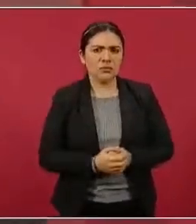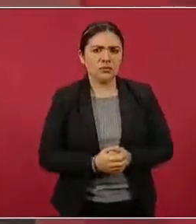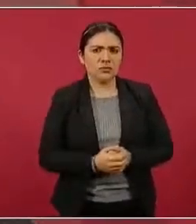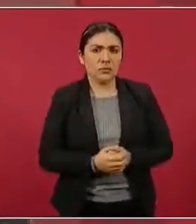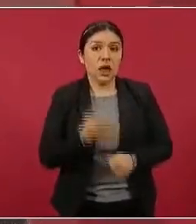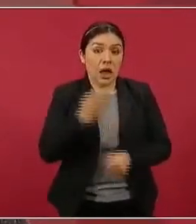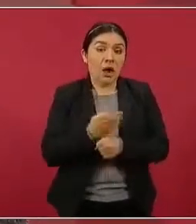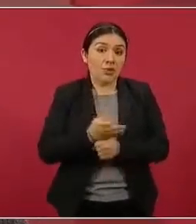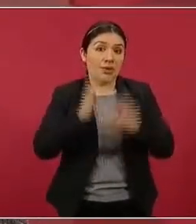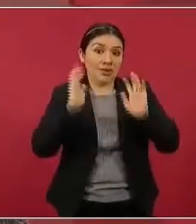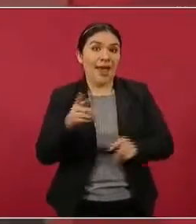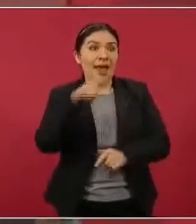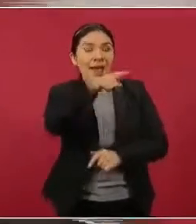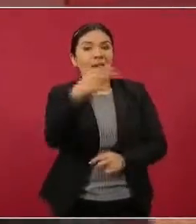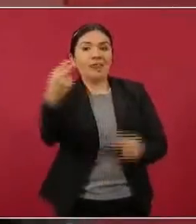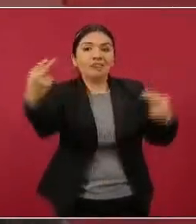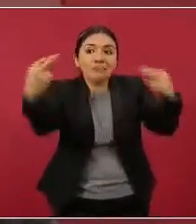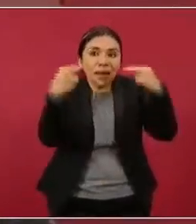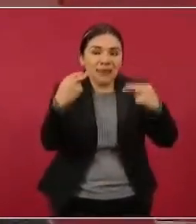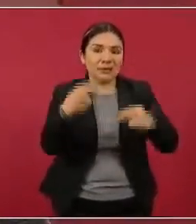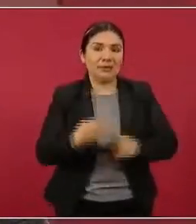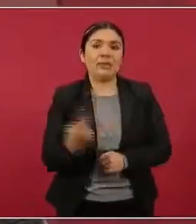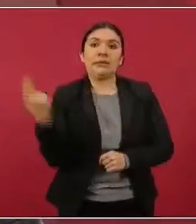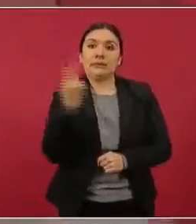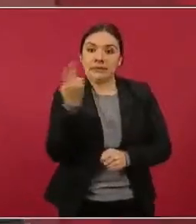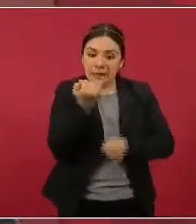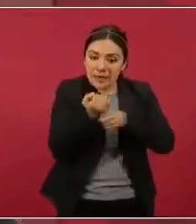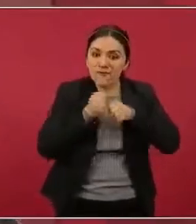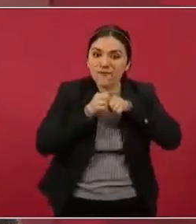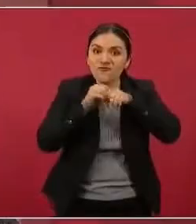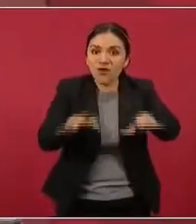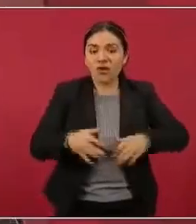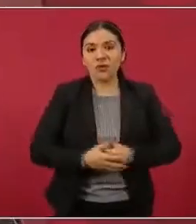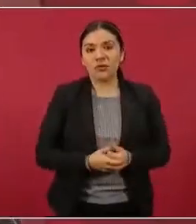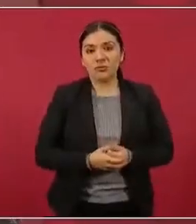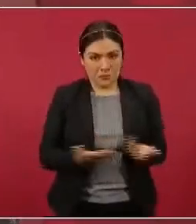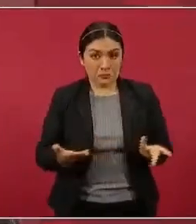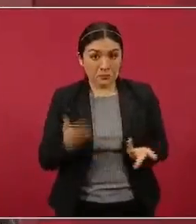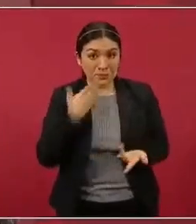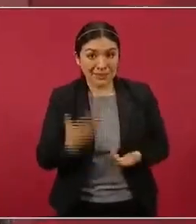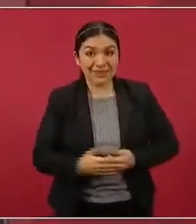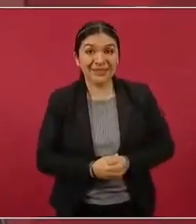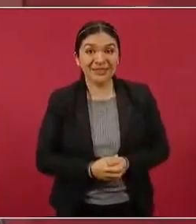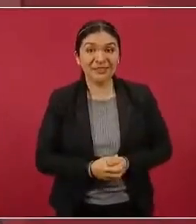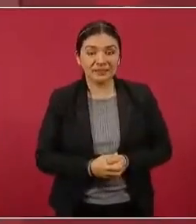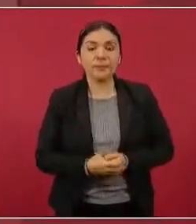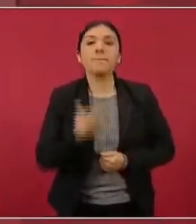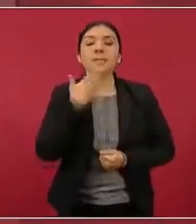escuchando. Que informe, ¿sí? Si te parece. Claro. Bueno, aprovecho.